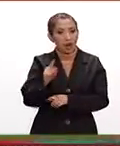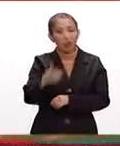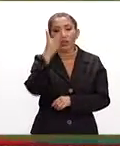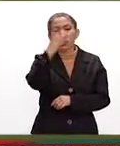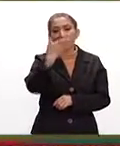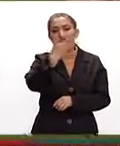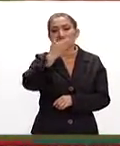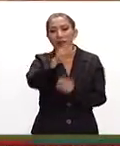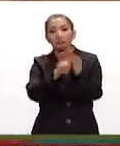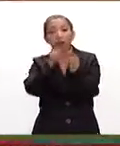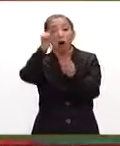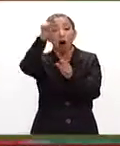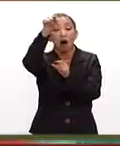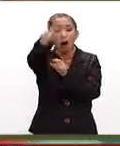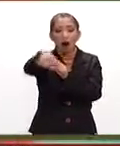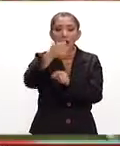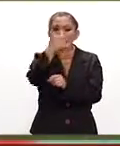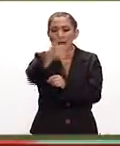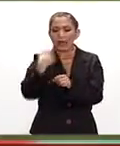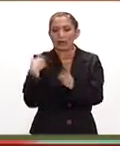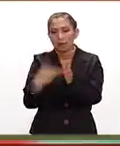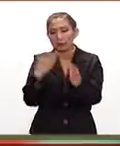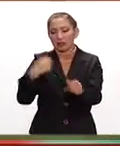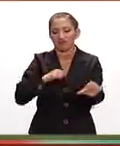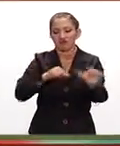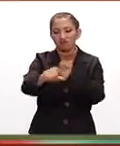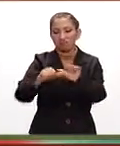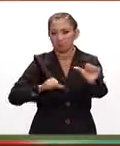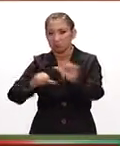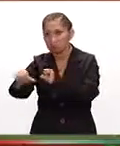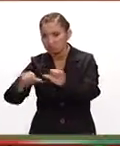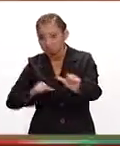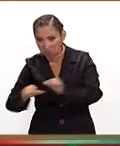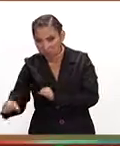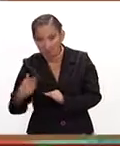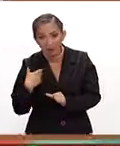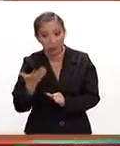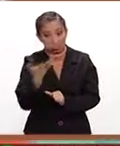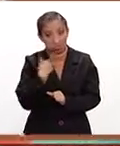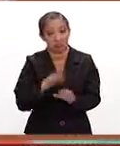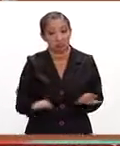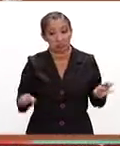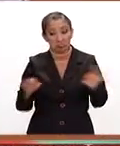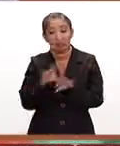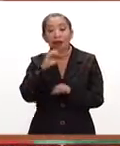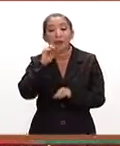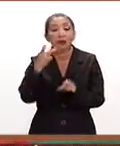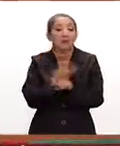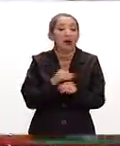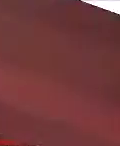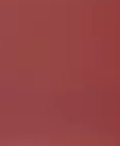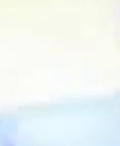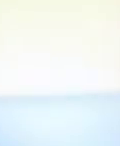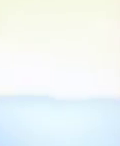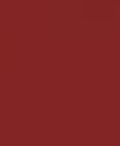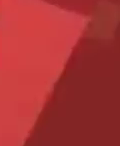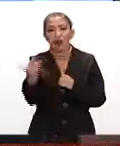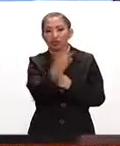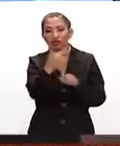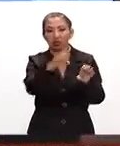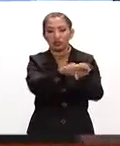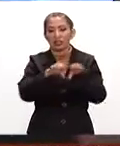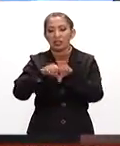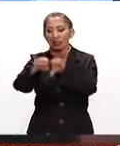solo dos hits tolerados en seis entradas. Así que, pues sigue poniéndose candente y vamos a ver qué es lo que sucede hoy con ambos